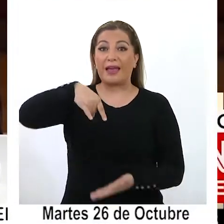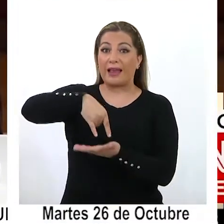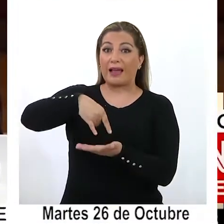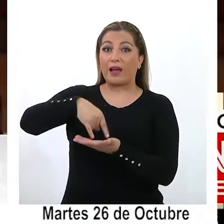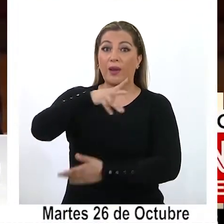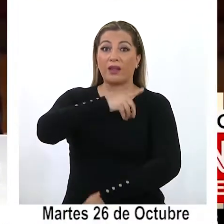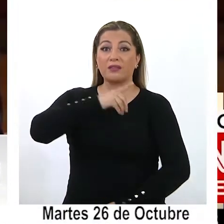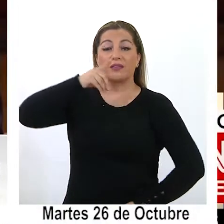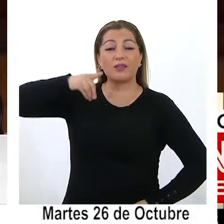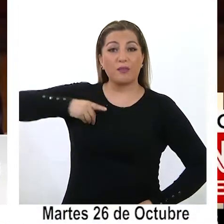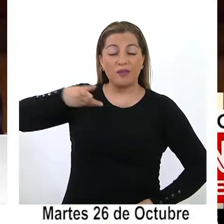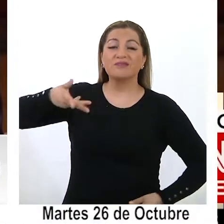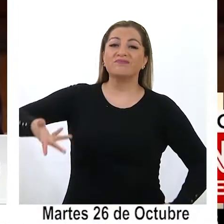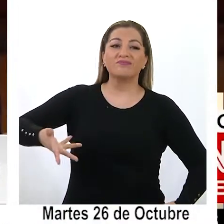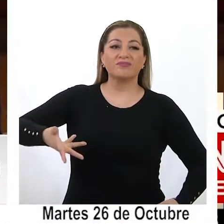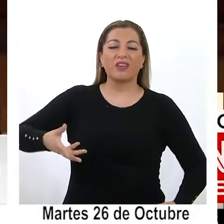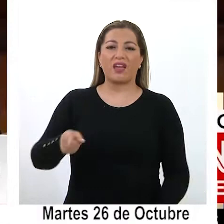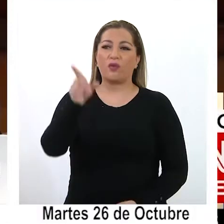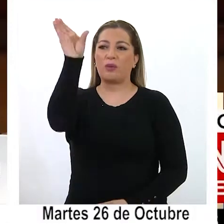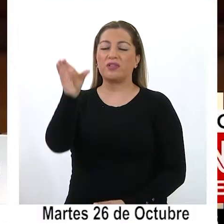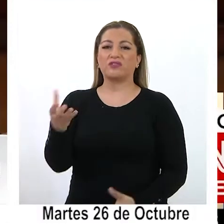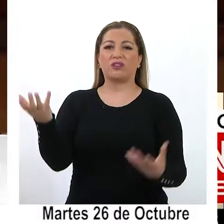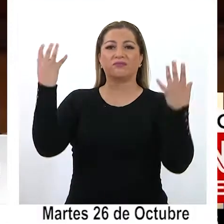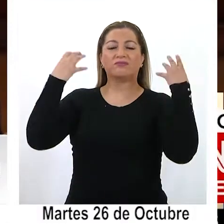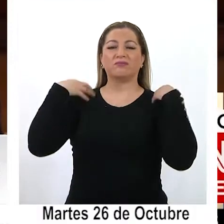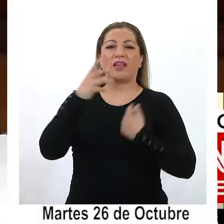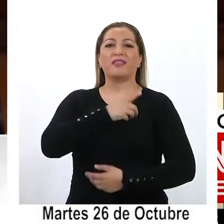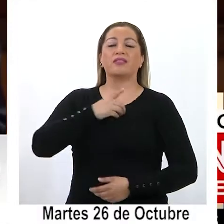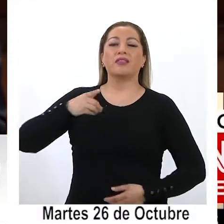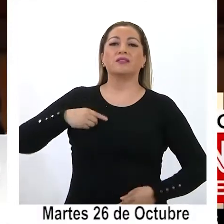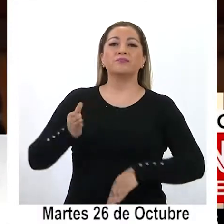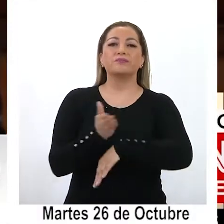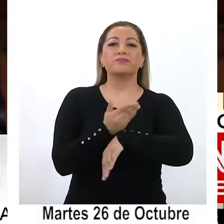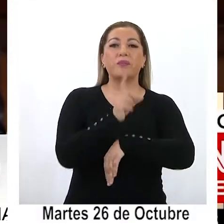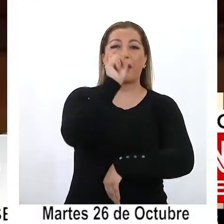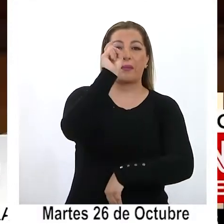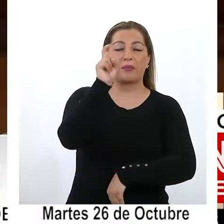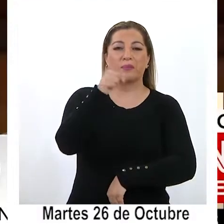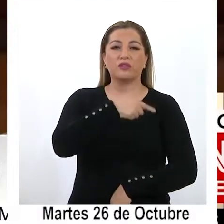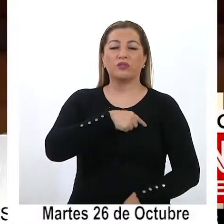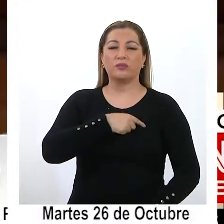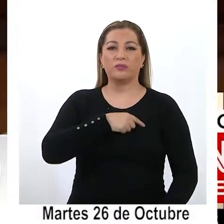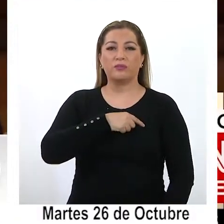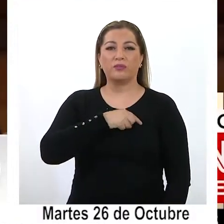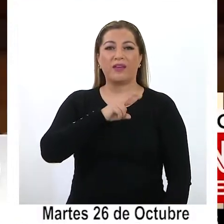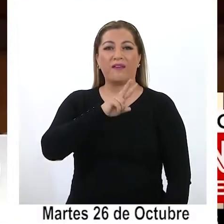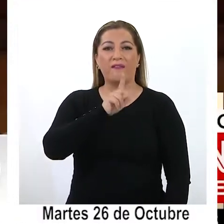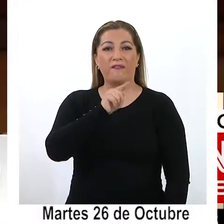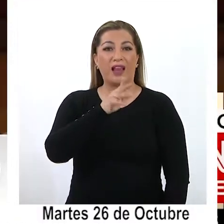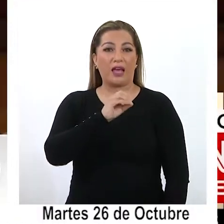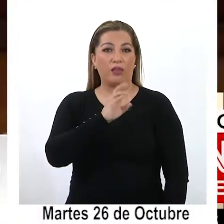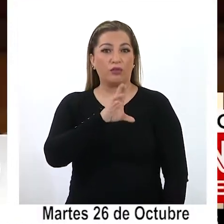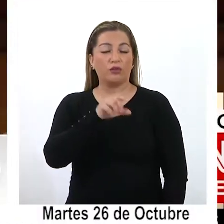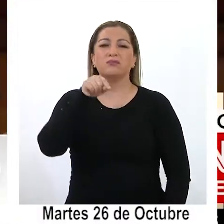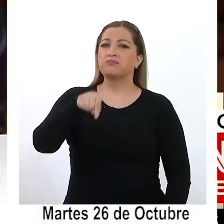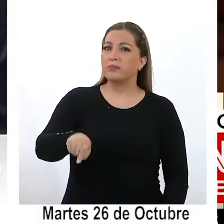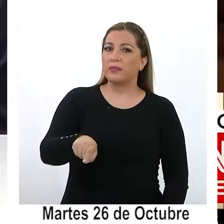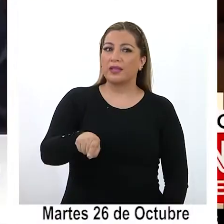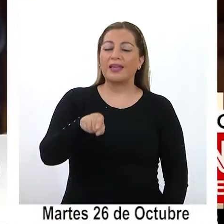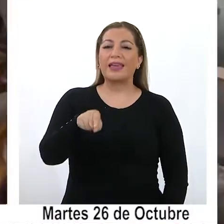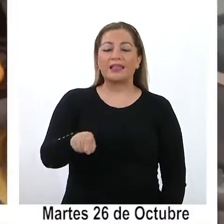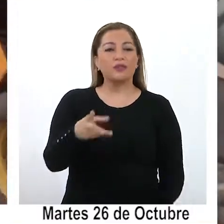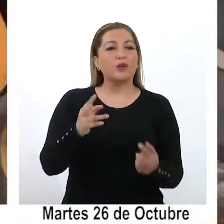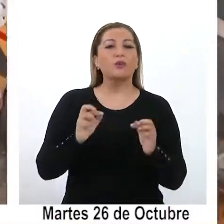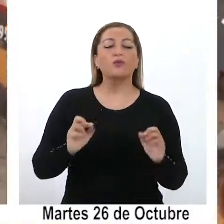de Diputados, la que estuvo a cargo del diputado de Arica Parinacota, Vlado Mirosevich. Durante la